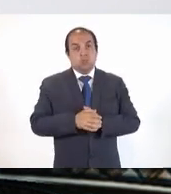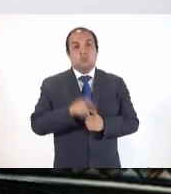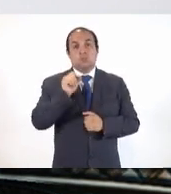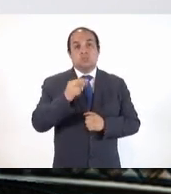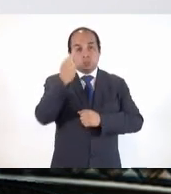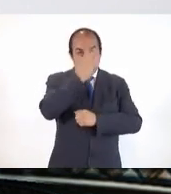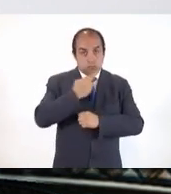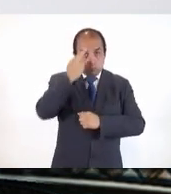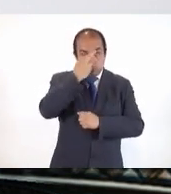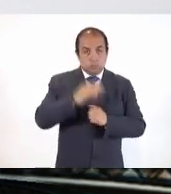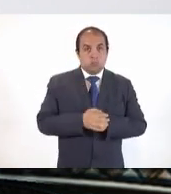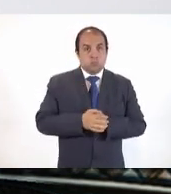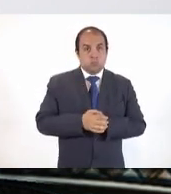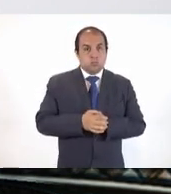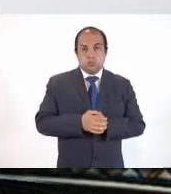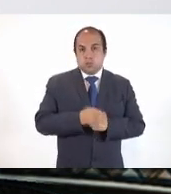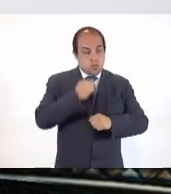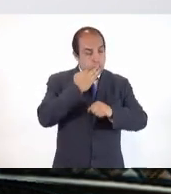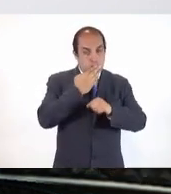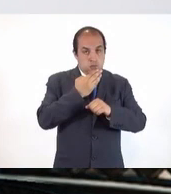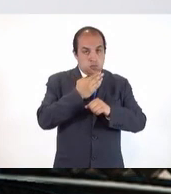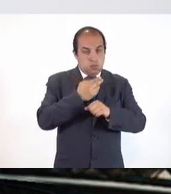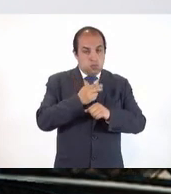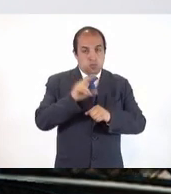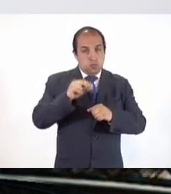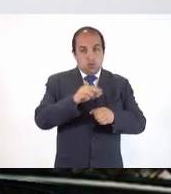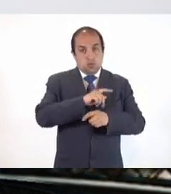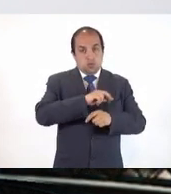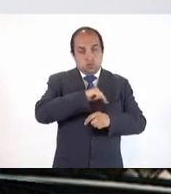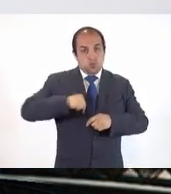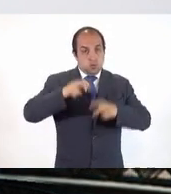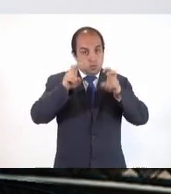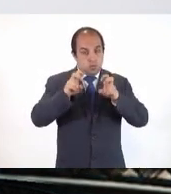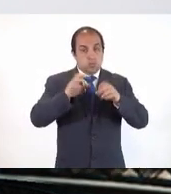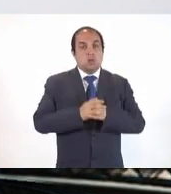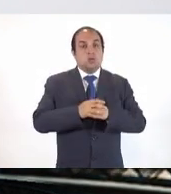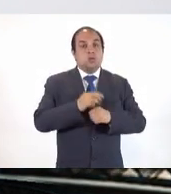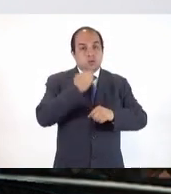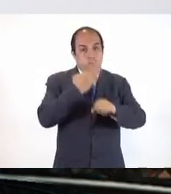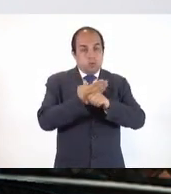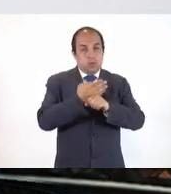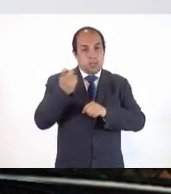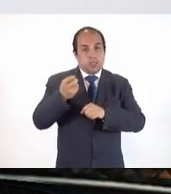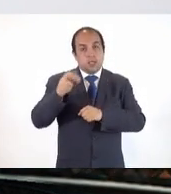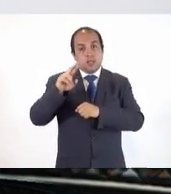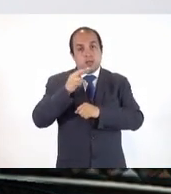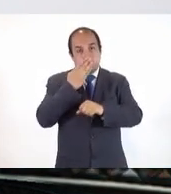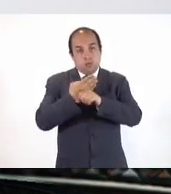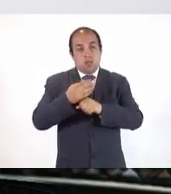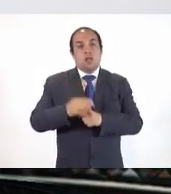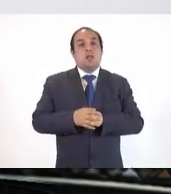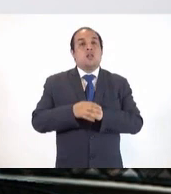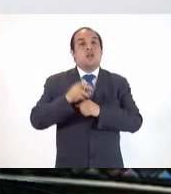revisión. No nos toca a nosotros el tema de las responsabilidades. Las responsabilidades le corresponden a la Fiscalía General de Justicia de la